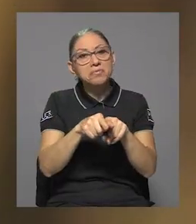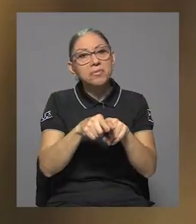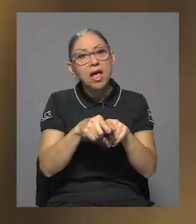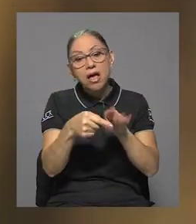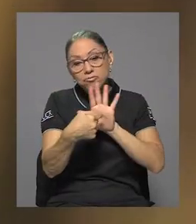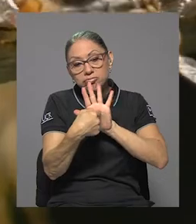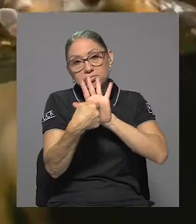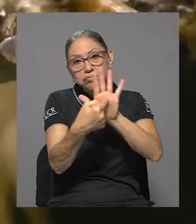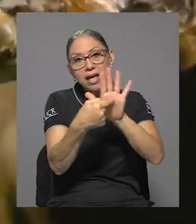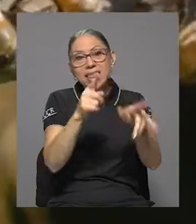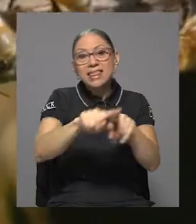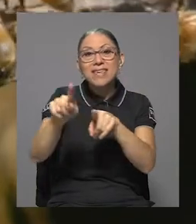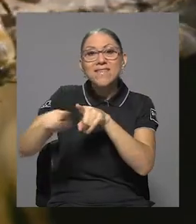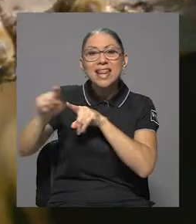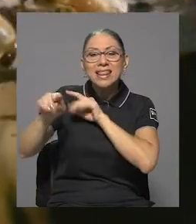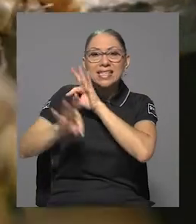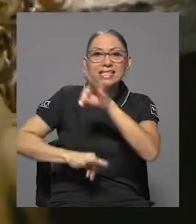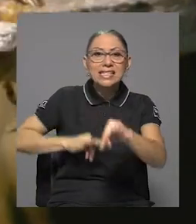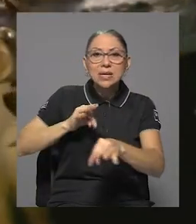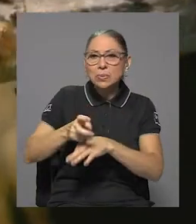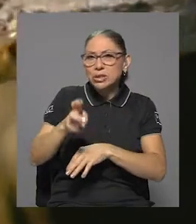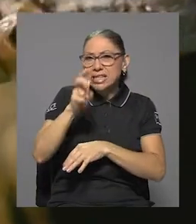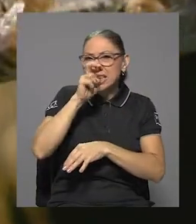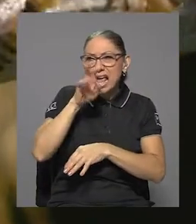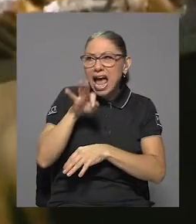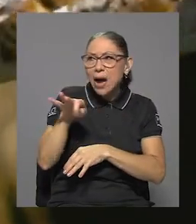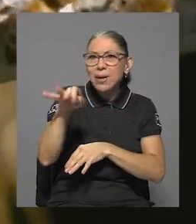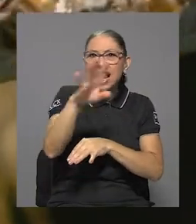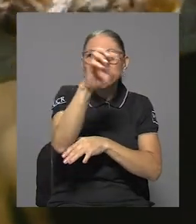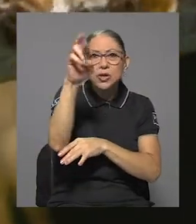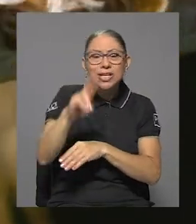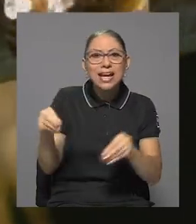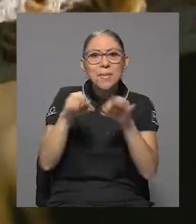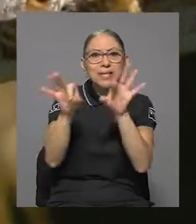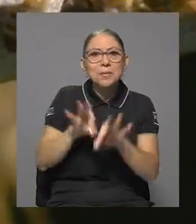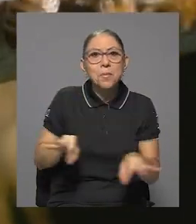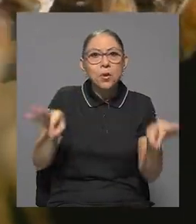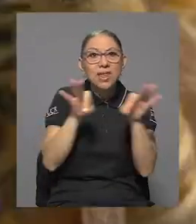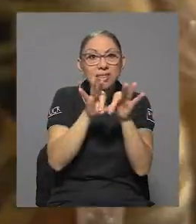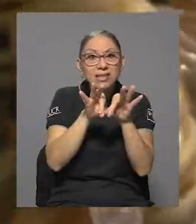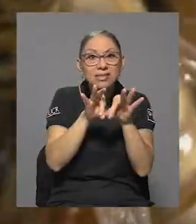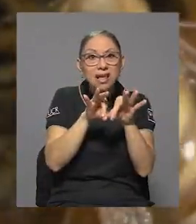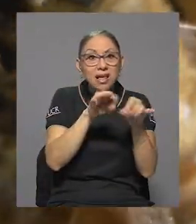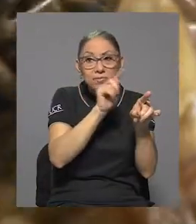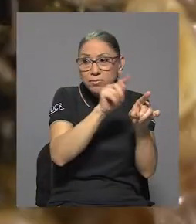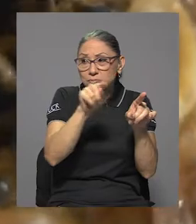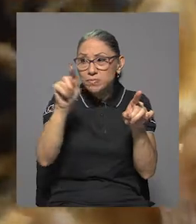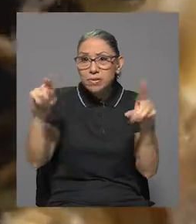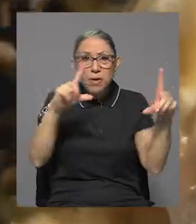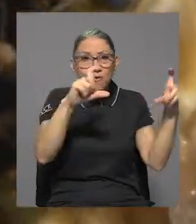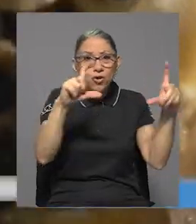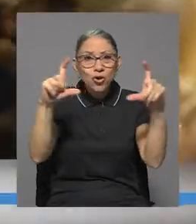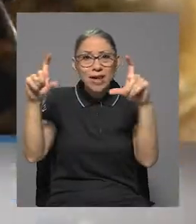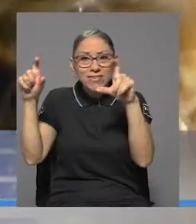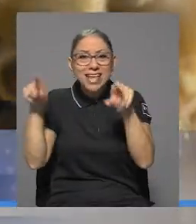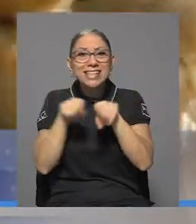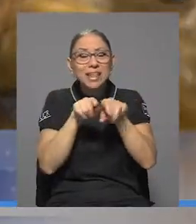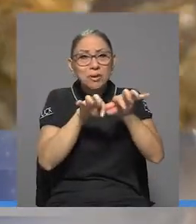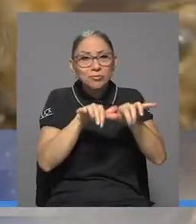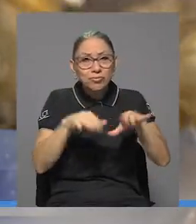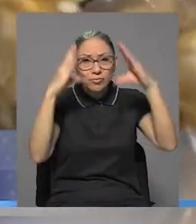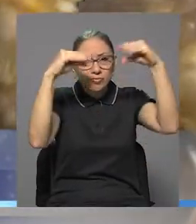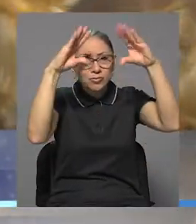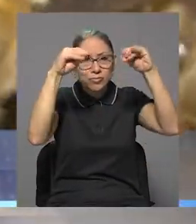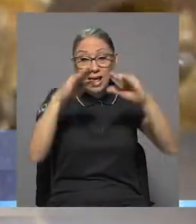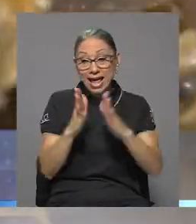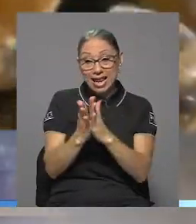diferentes géneros más importantes de abejas en Costa Rica. una lista de fotografías y de texto. El libro es relevante porque